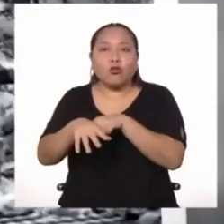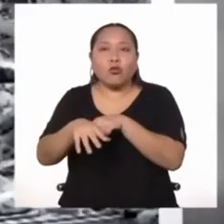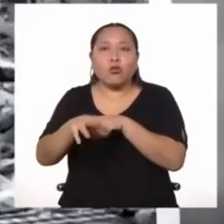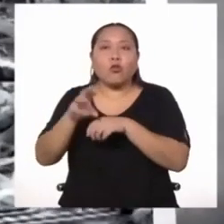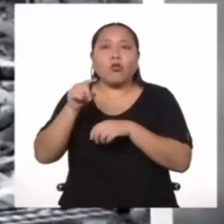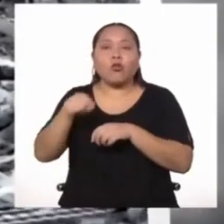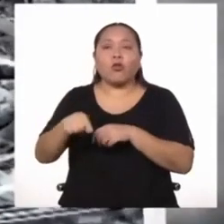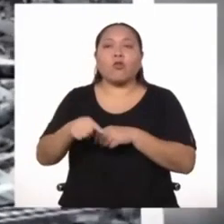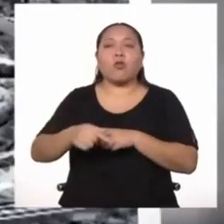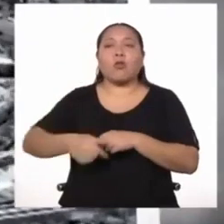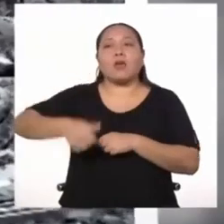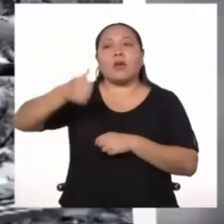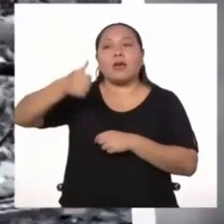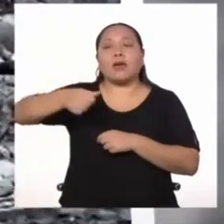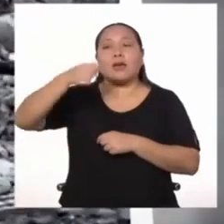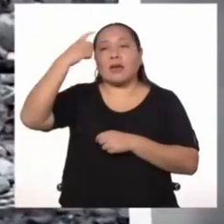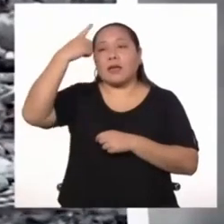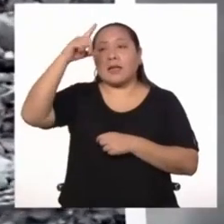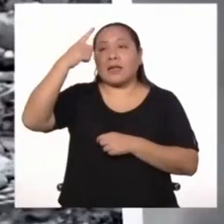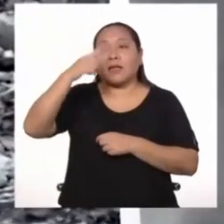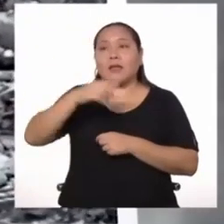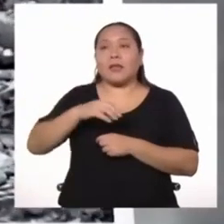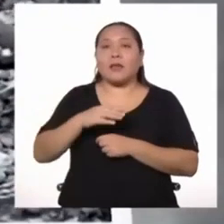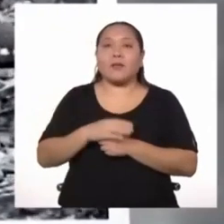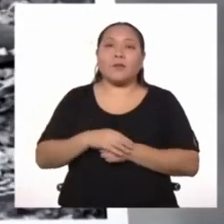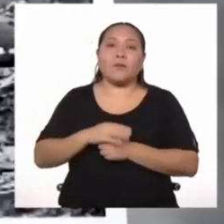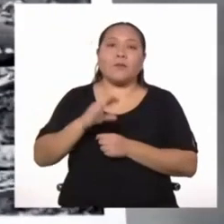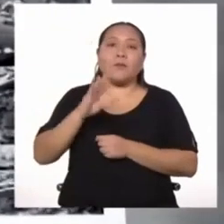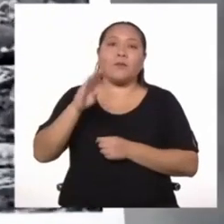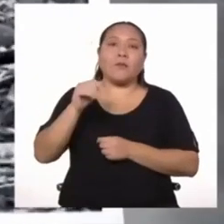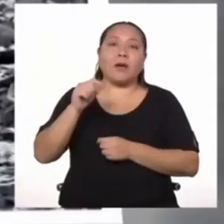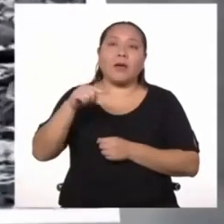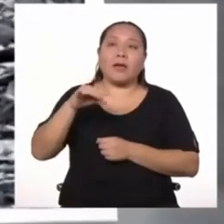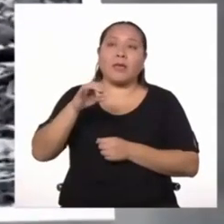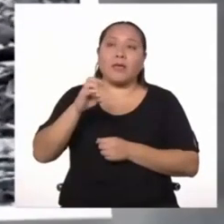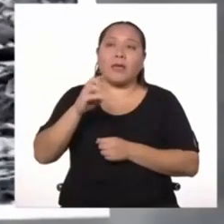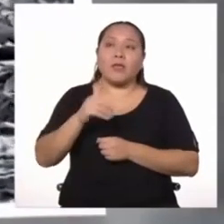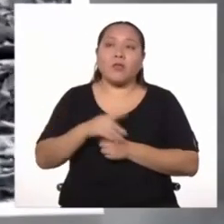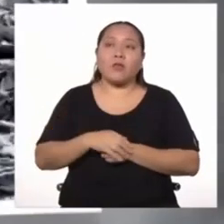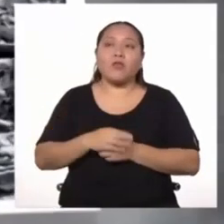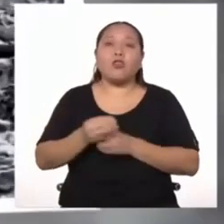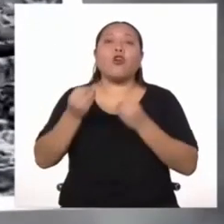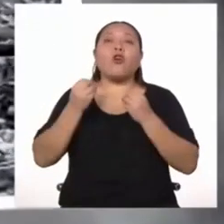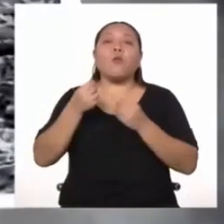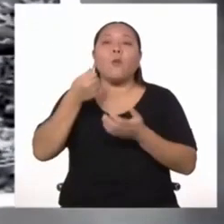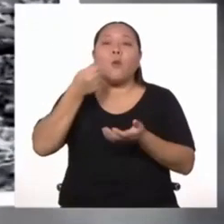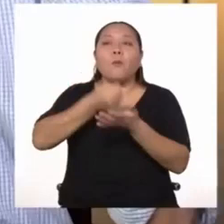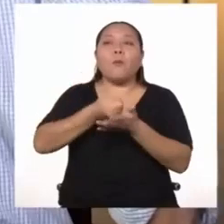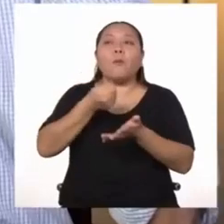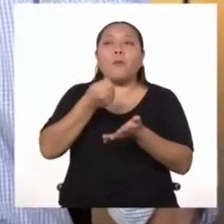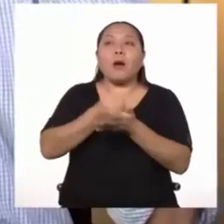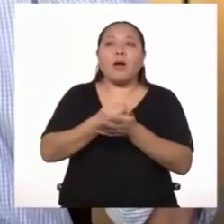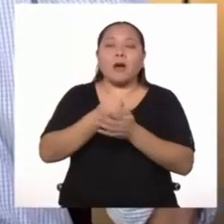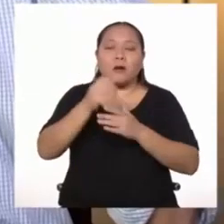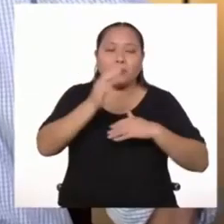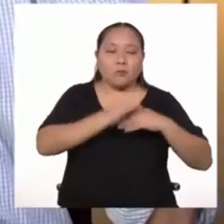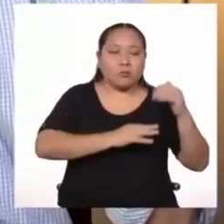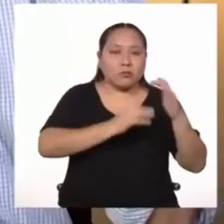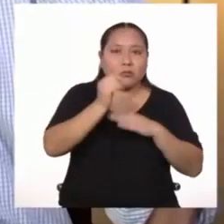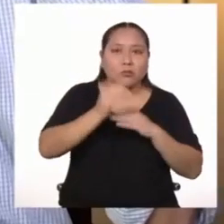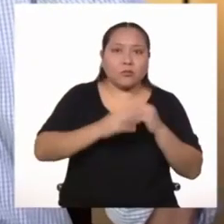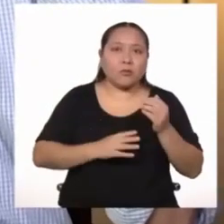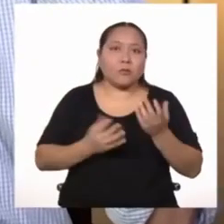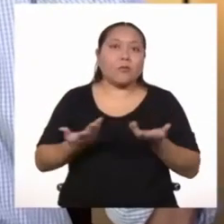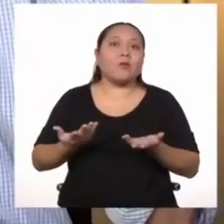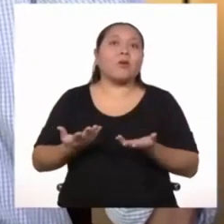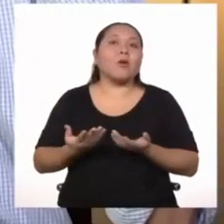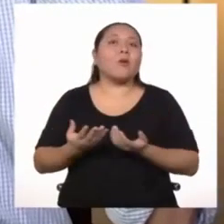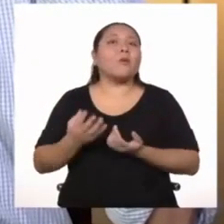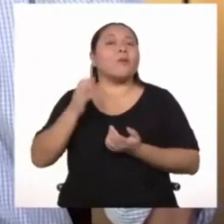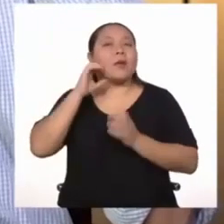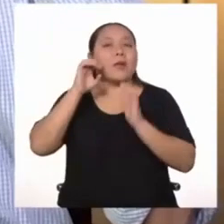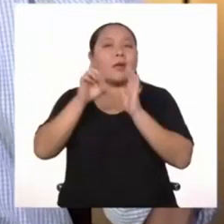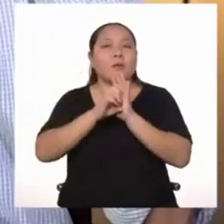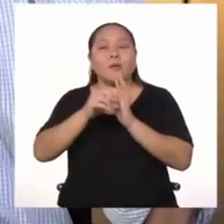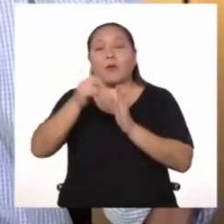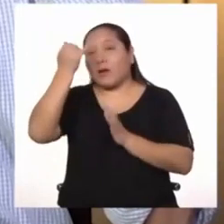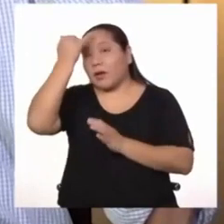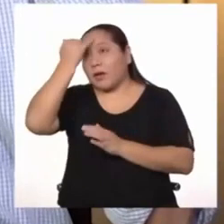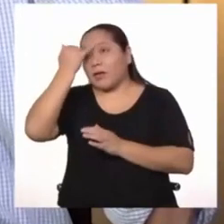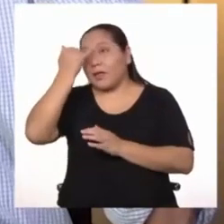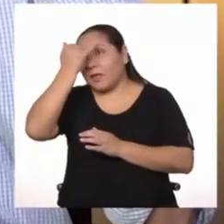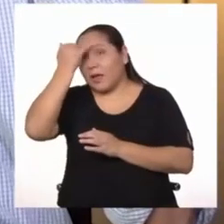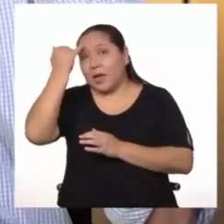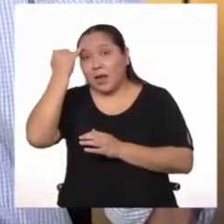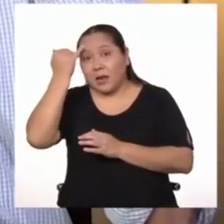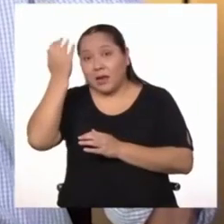de poder parar los desmanes. Y eso se explican por los números. decir, Italia tenía